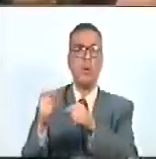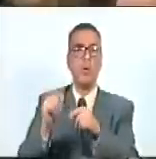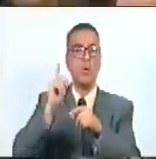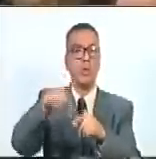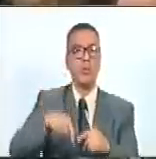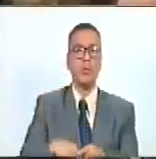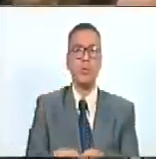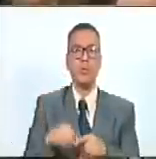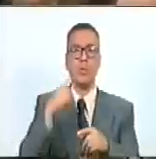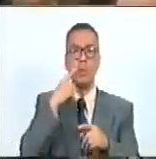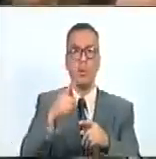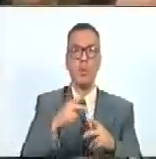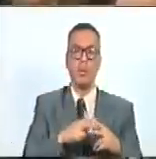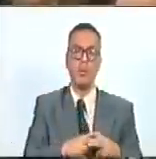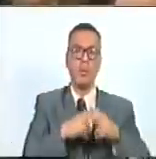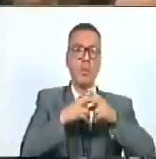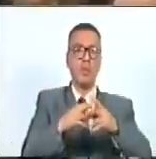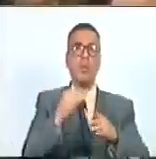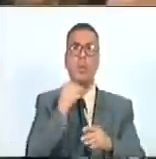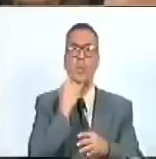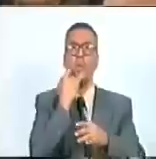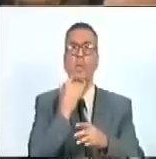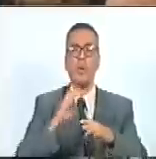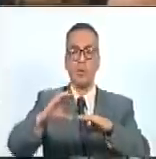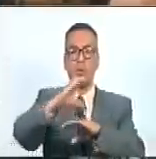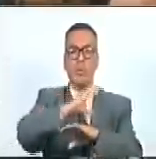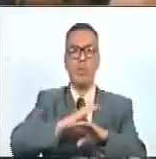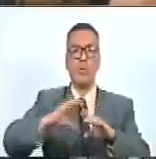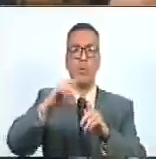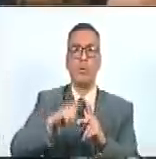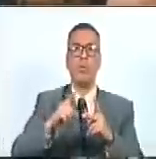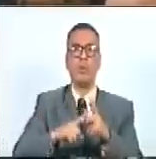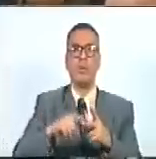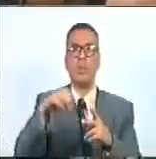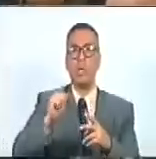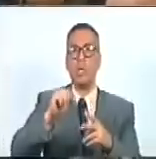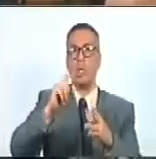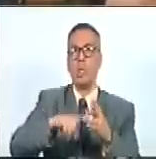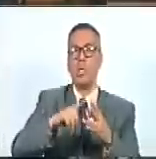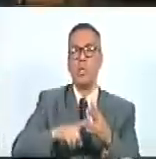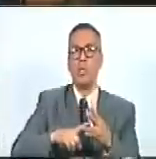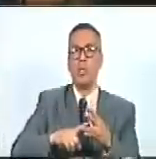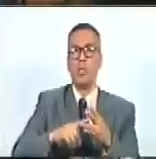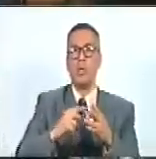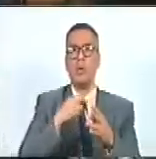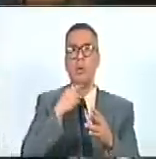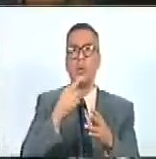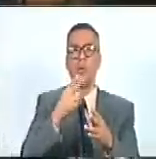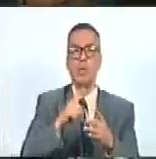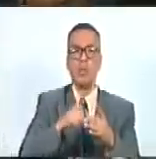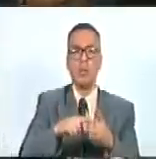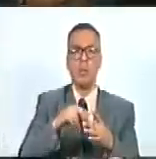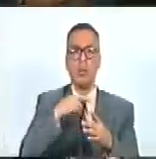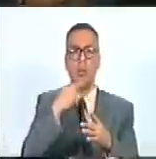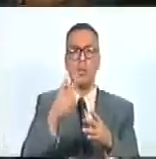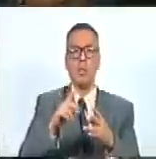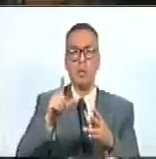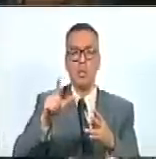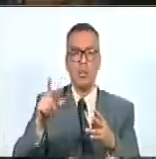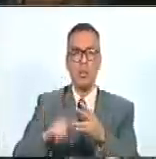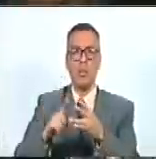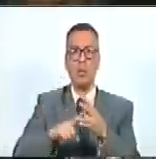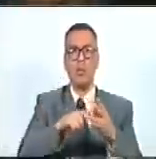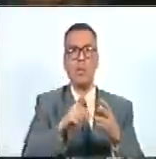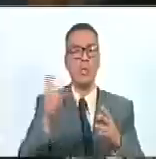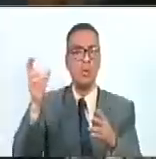también desde la generación de valor y la generación de cultura, como son el voiceover, las voces de documentales, la voz de identificación de